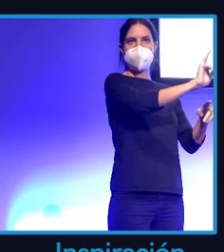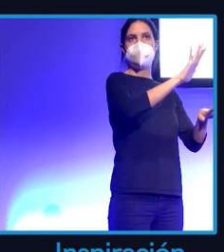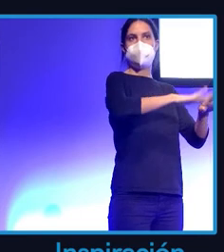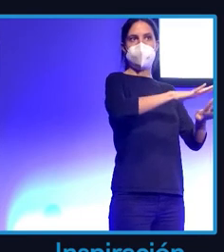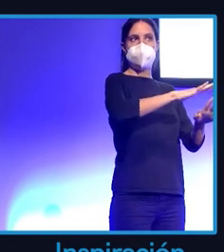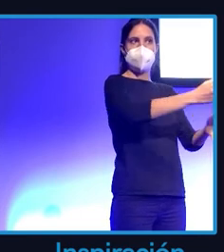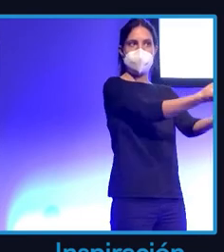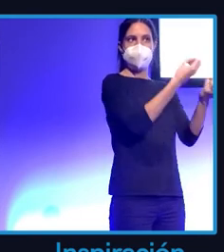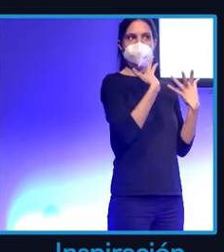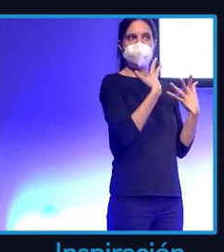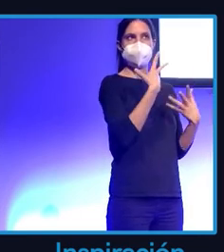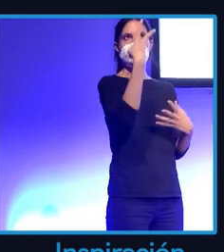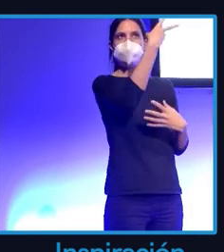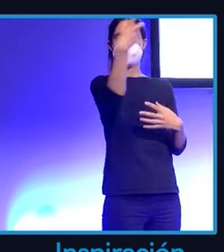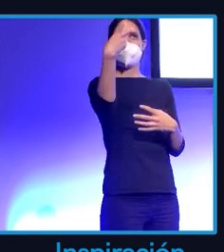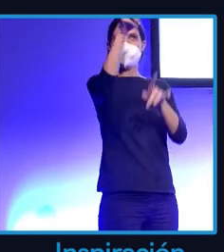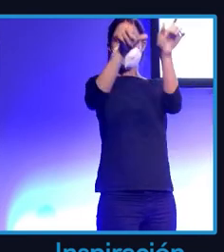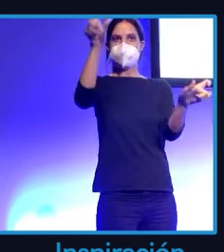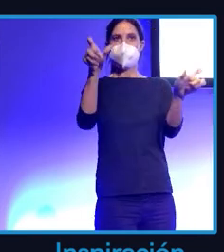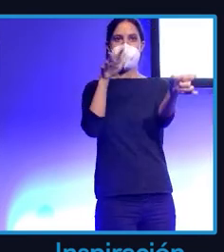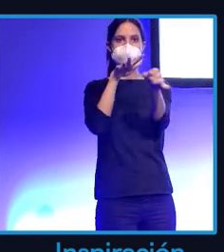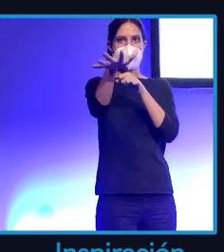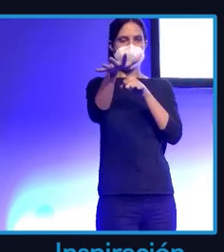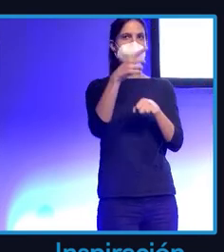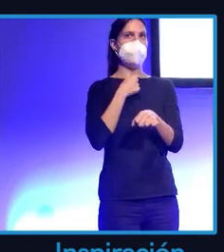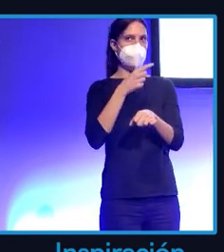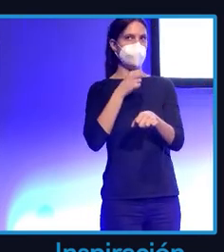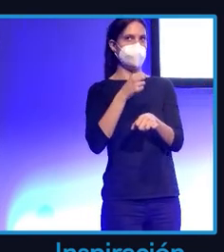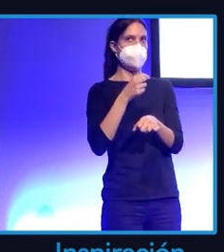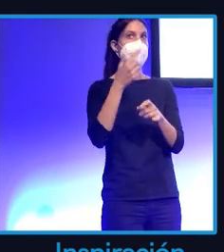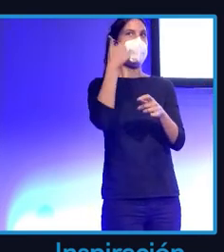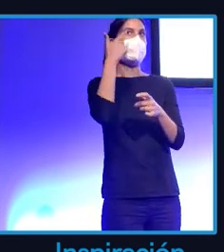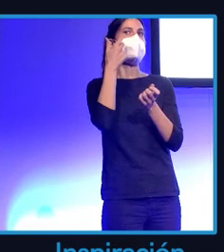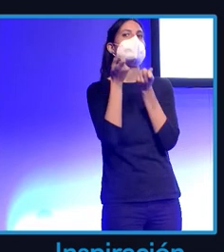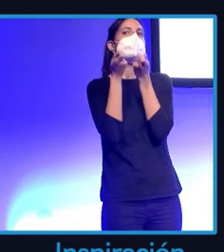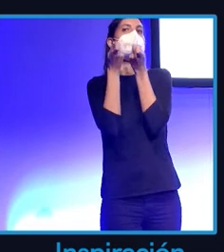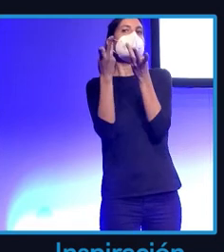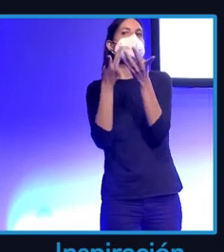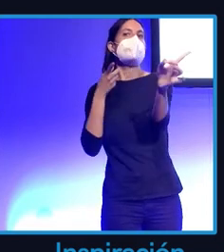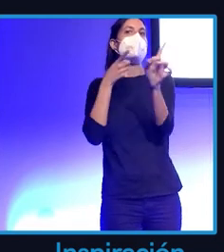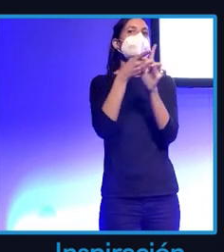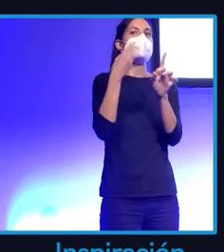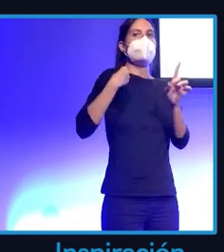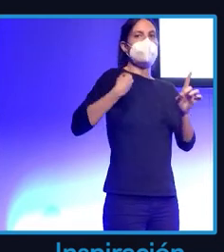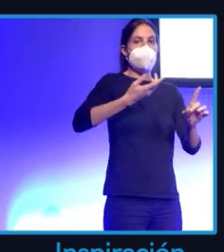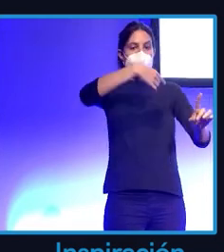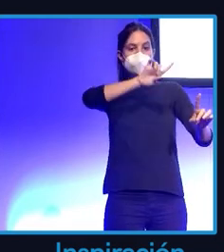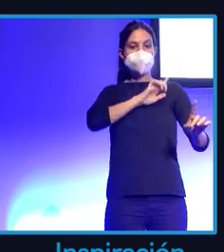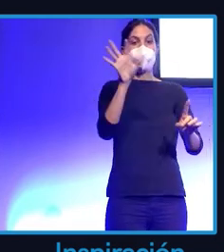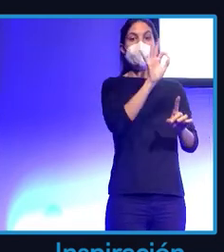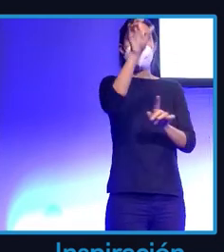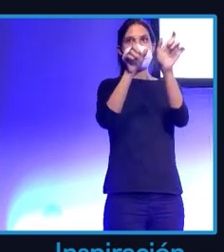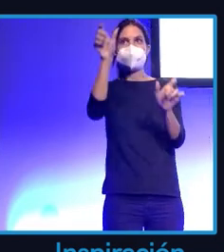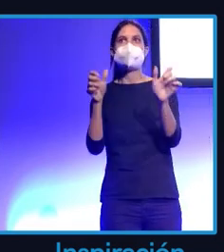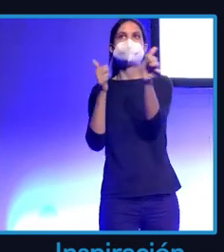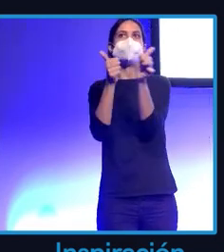de esas 200 influencers que nos gustan, cuáles tienen nuestro target, cuáles tienen seguidores reales,